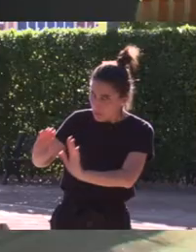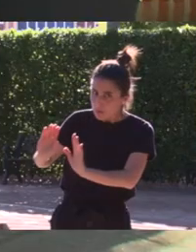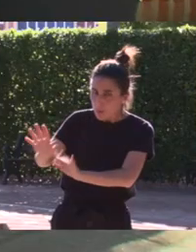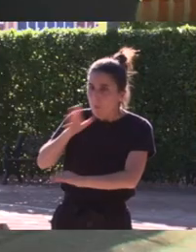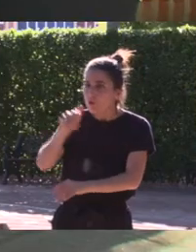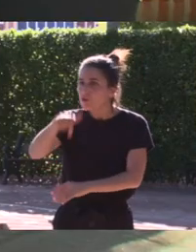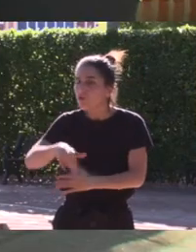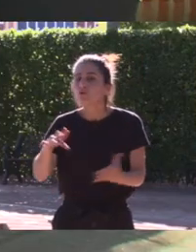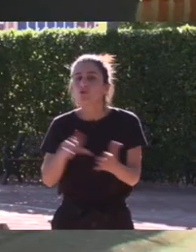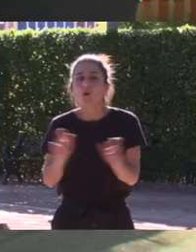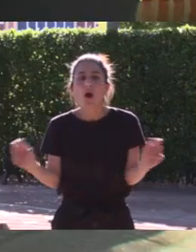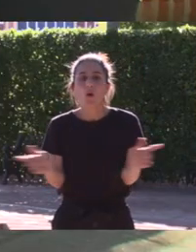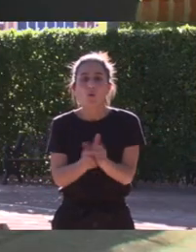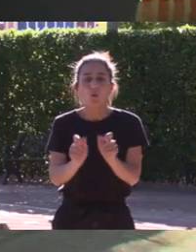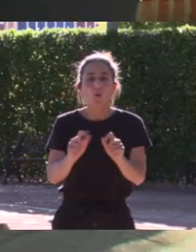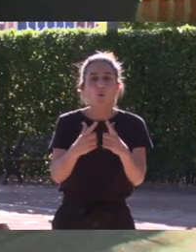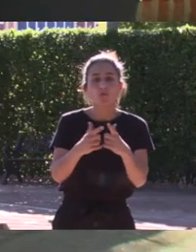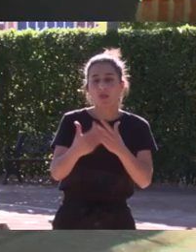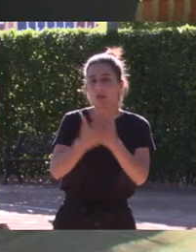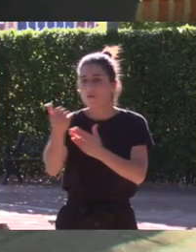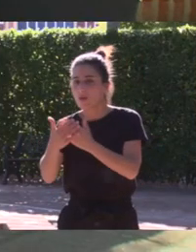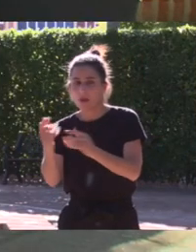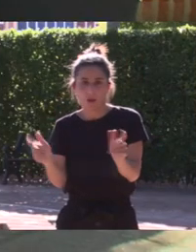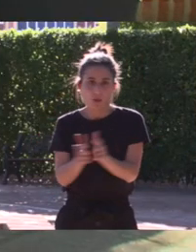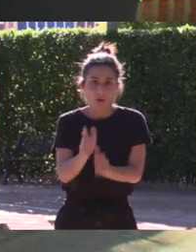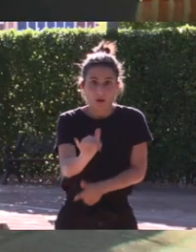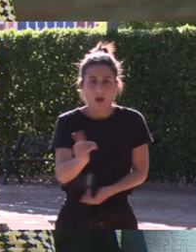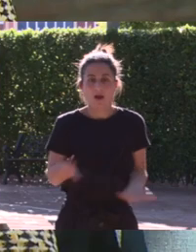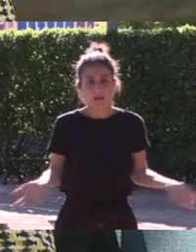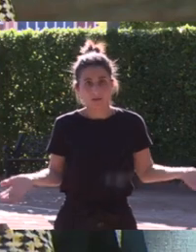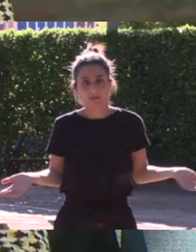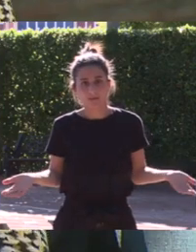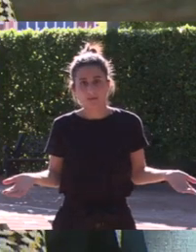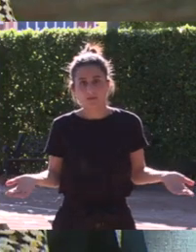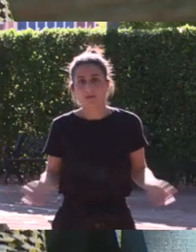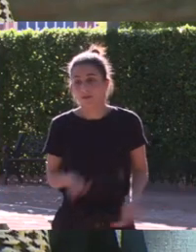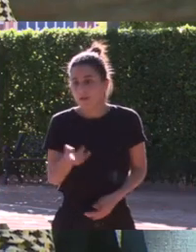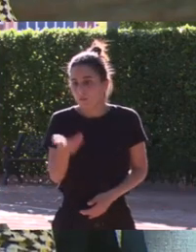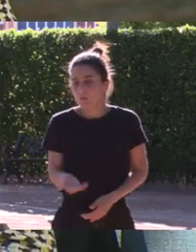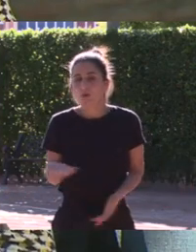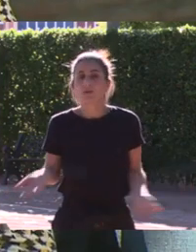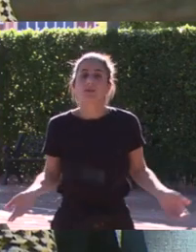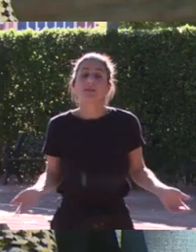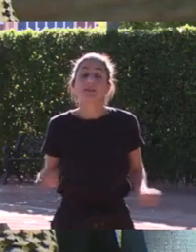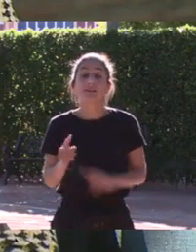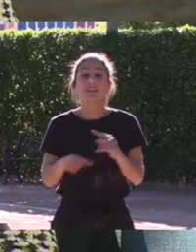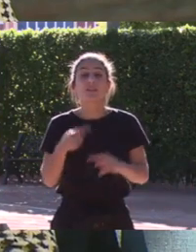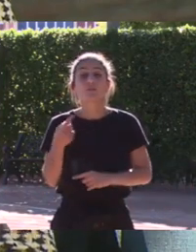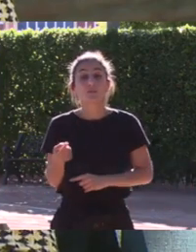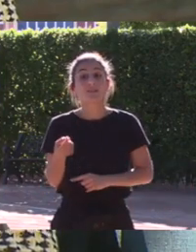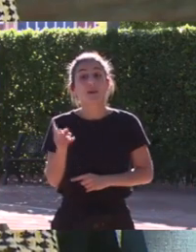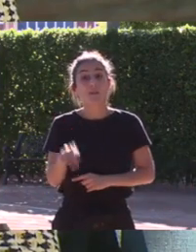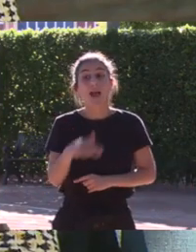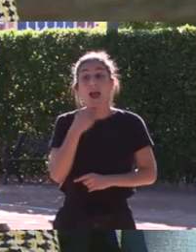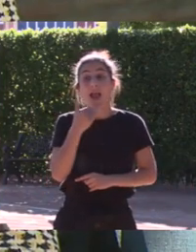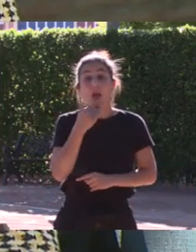junta de federaciones o de lo que sea y eso es muy importante y luego hay algo que yo creo que los